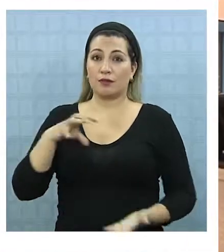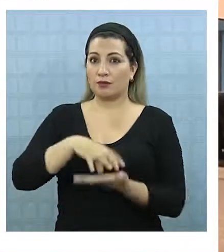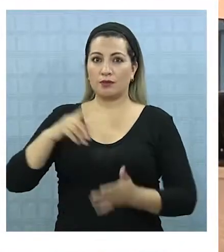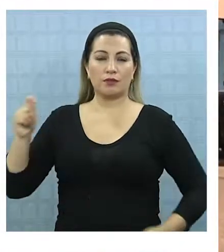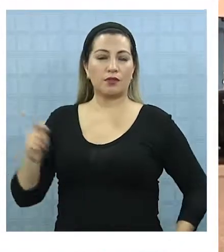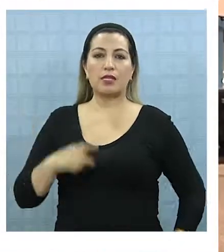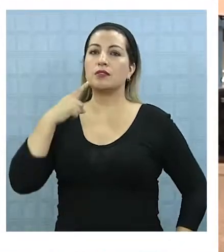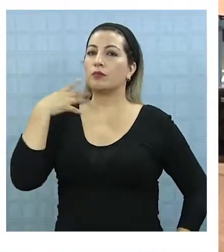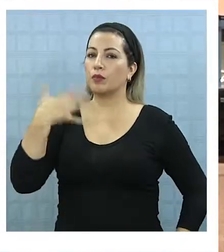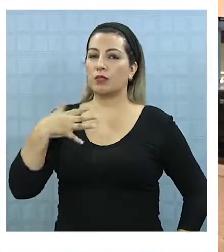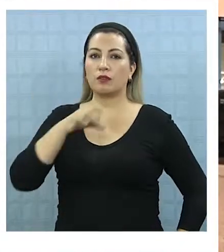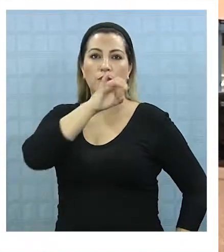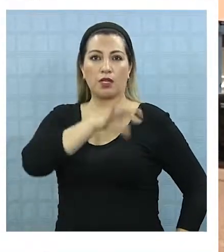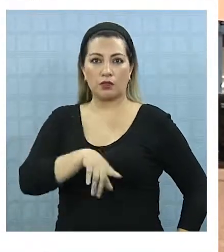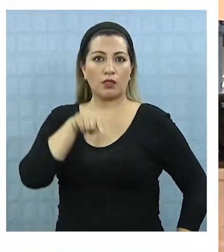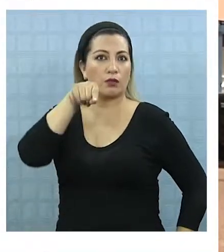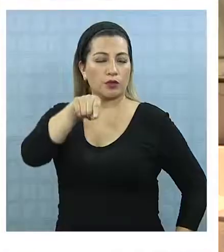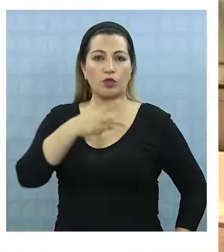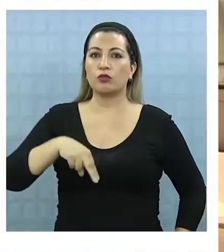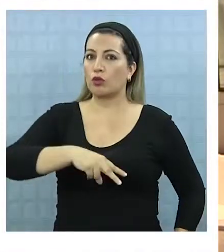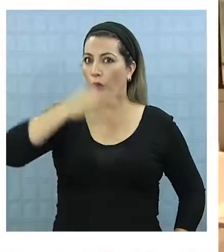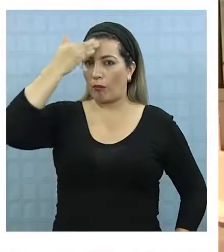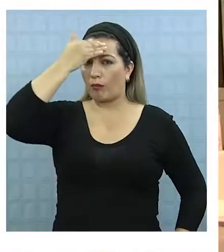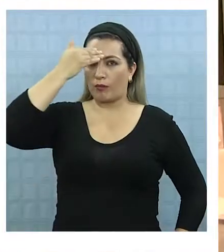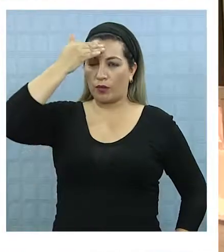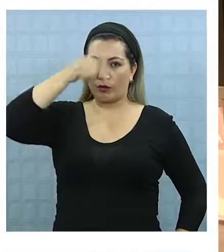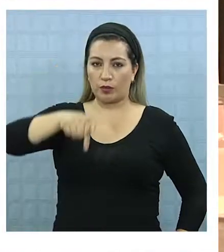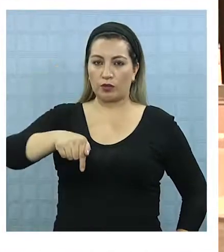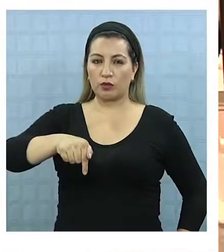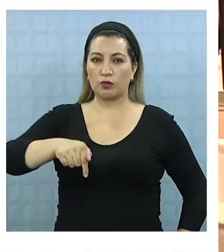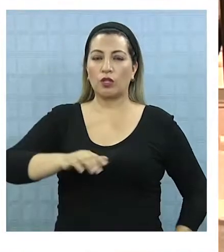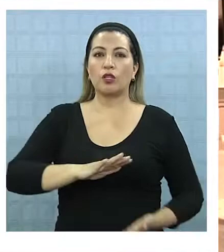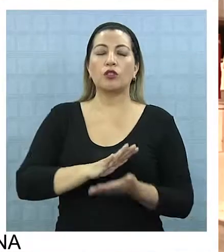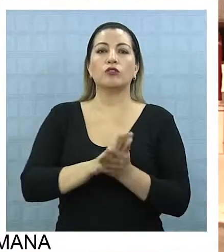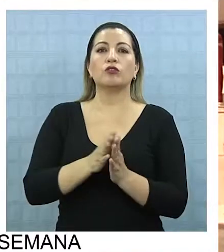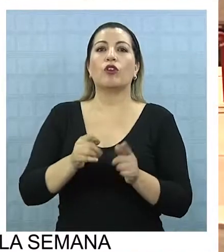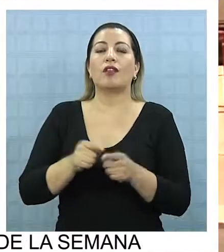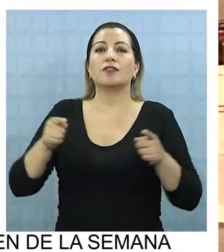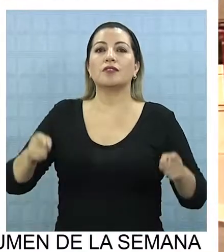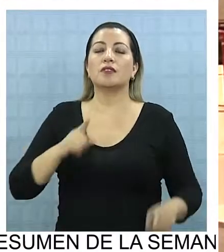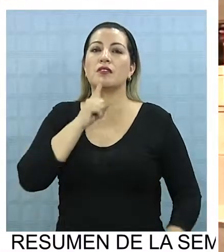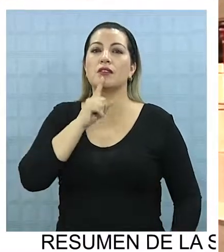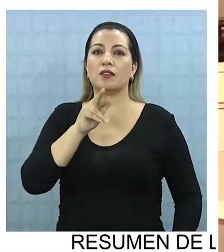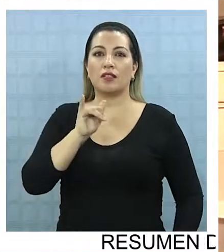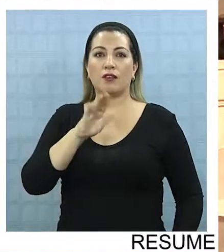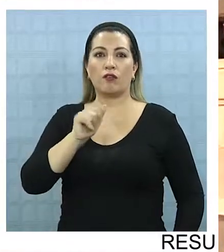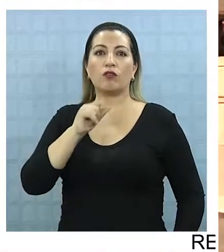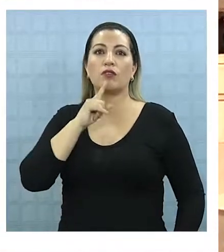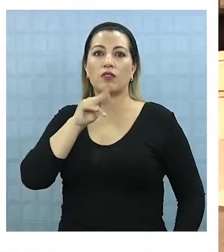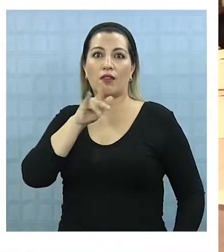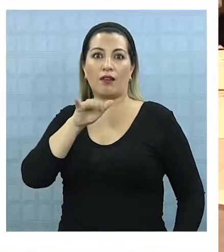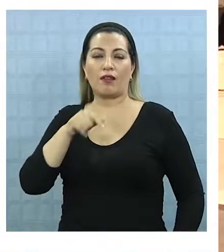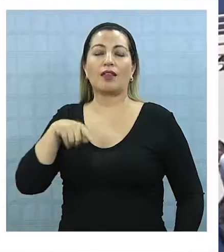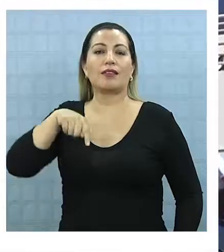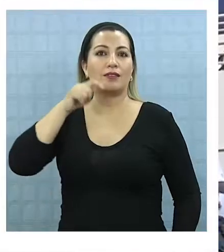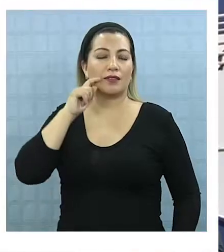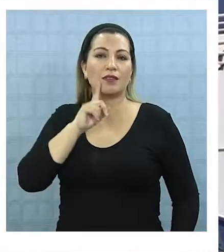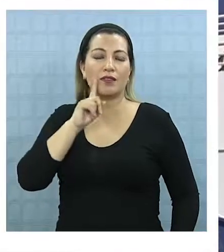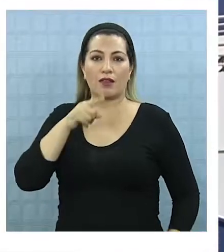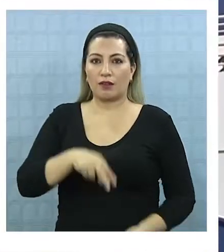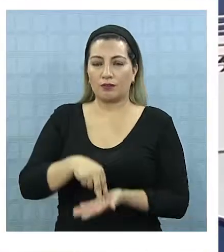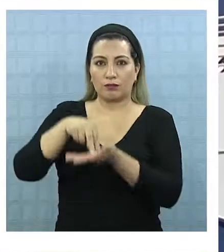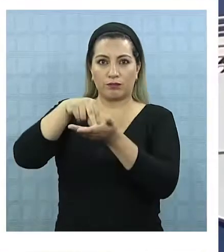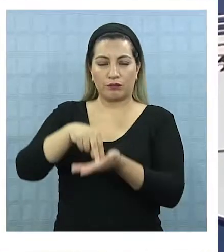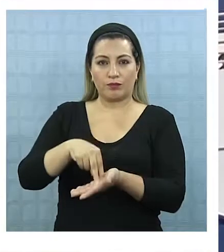región clave para Chile. Y es por eso justamente que nos preocupa que todas las exenciones tributarias que tiene la zona franca, todos los